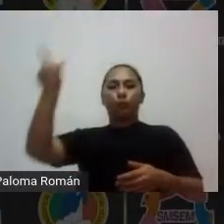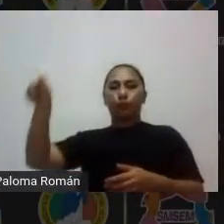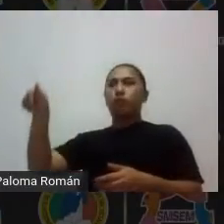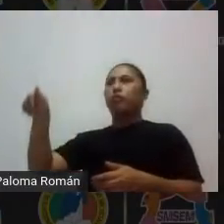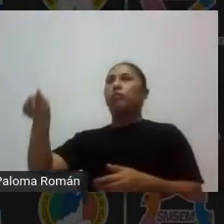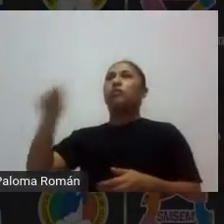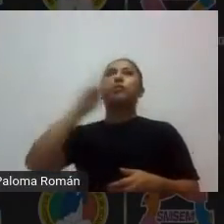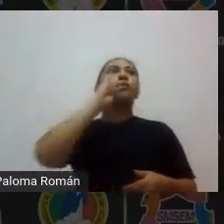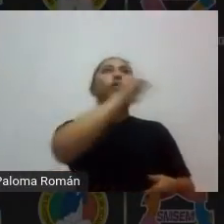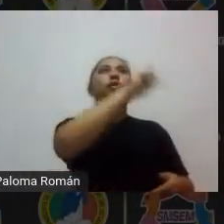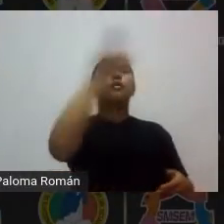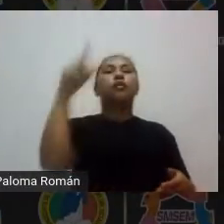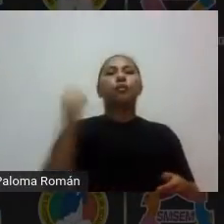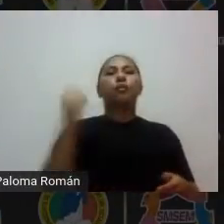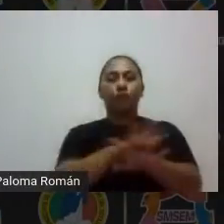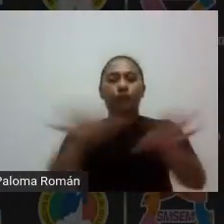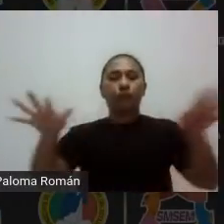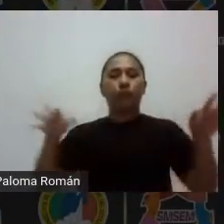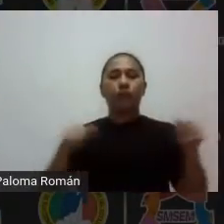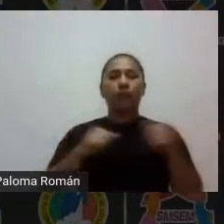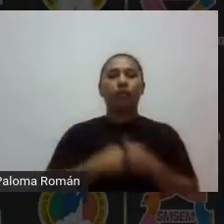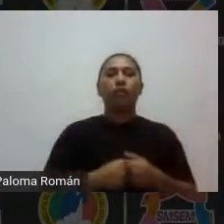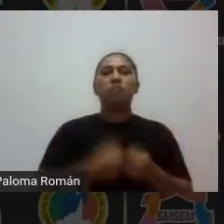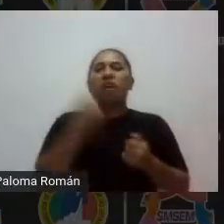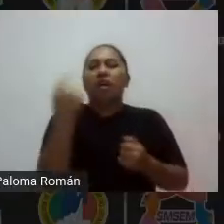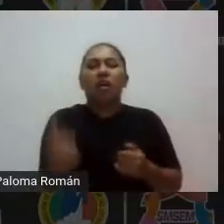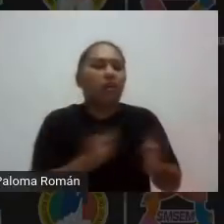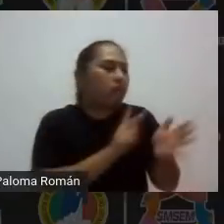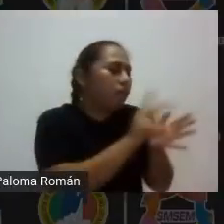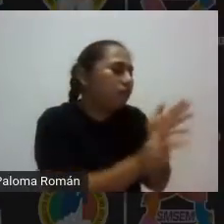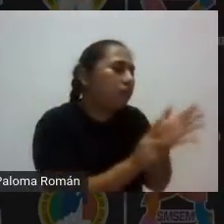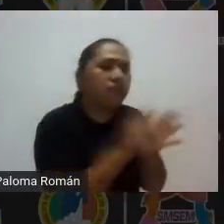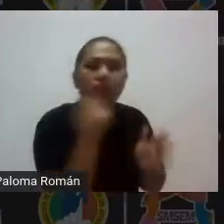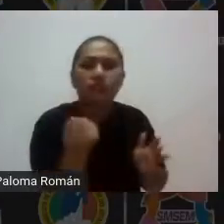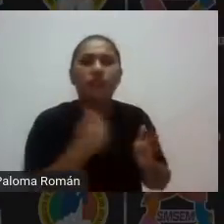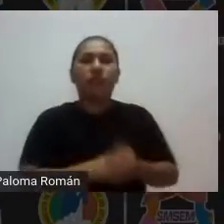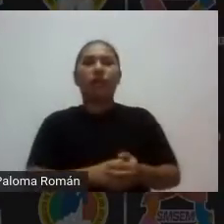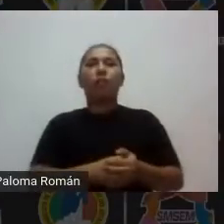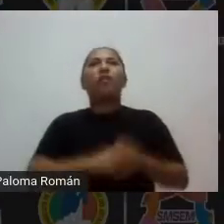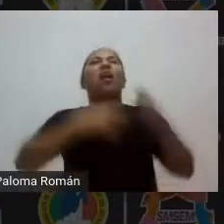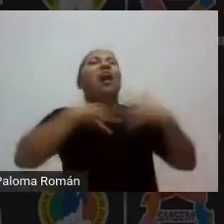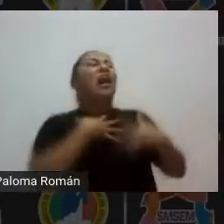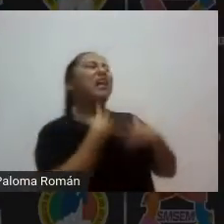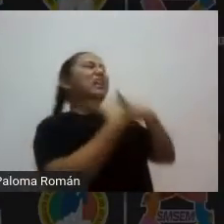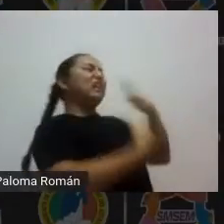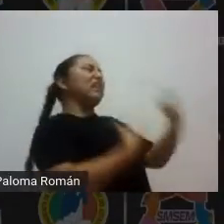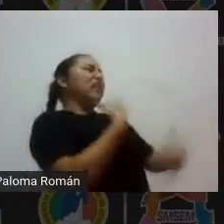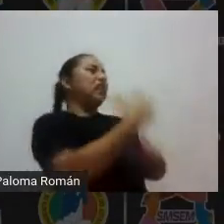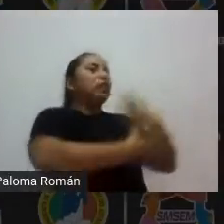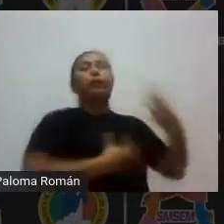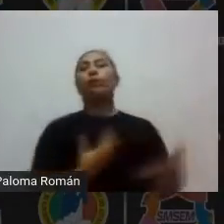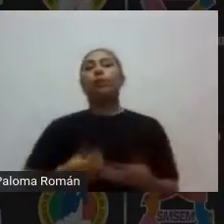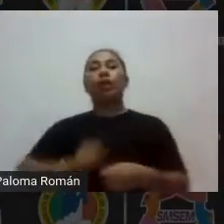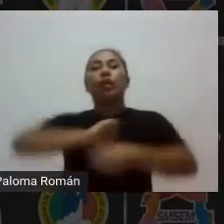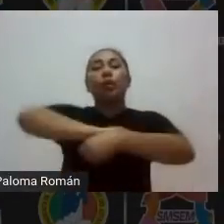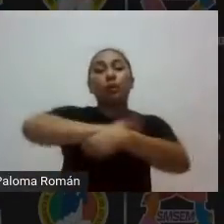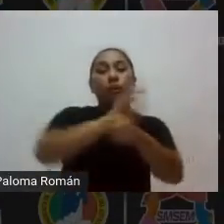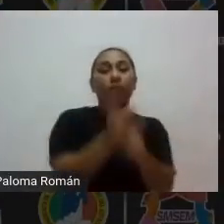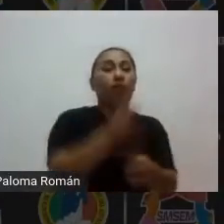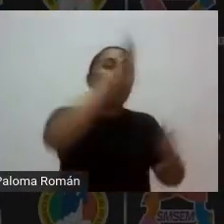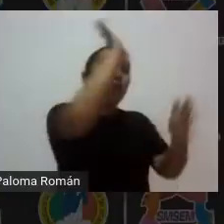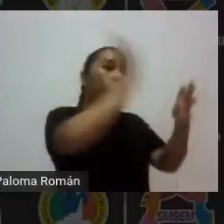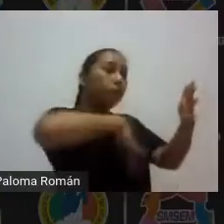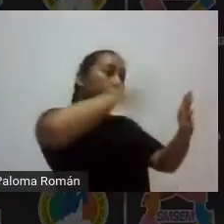trabajado o les vas a pedir que hagan un pequeño vídeo o hagan un meme que ilustre el fenómeno del coronavirus no hay